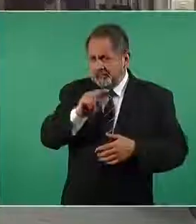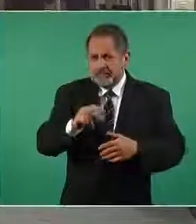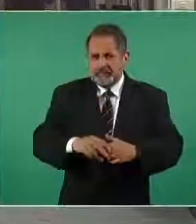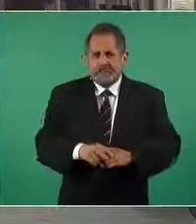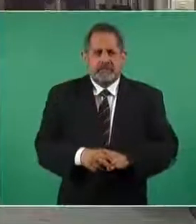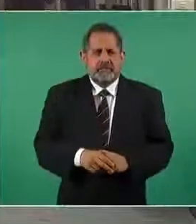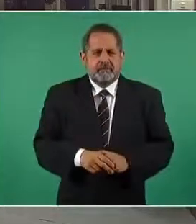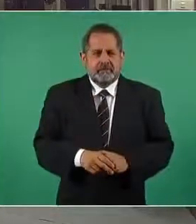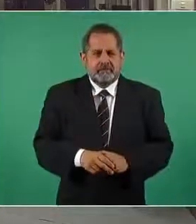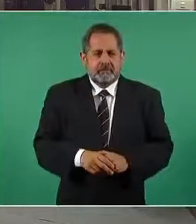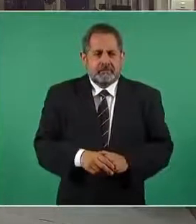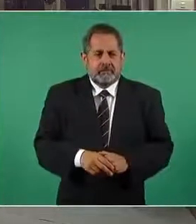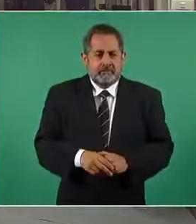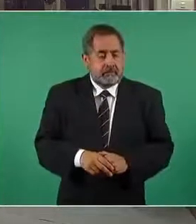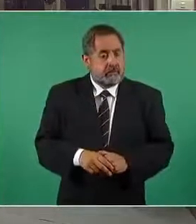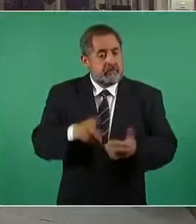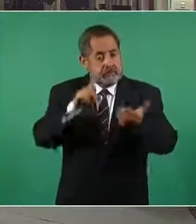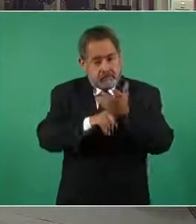cubierta